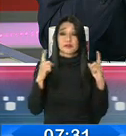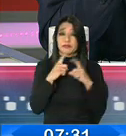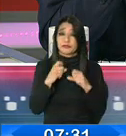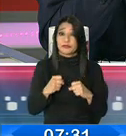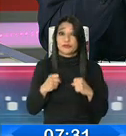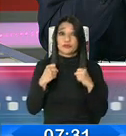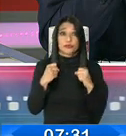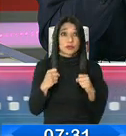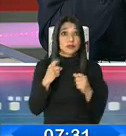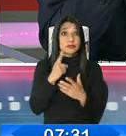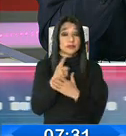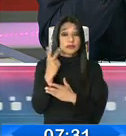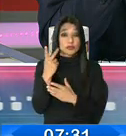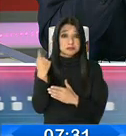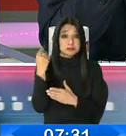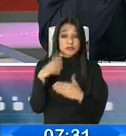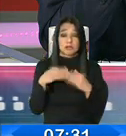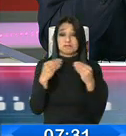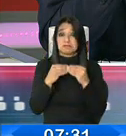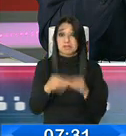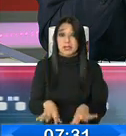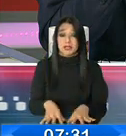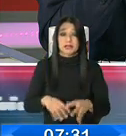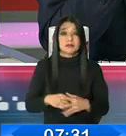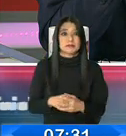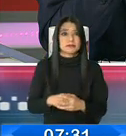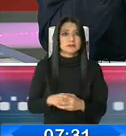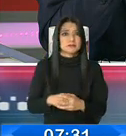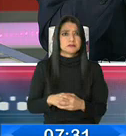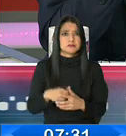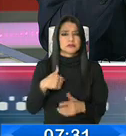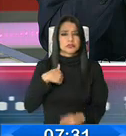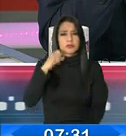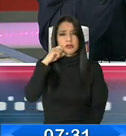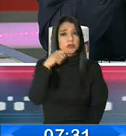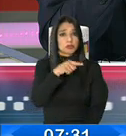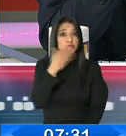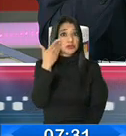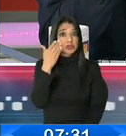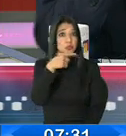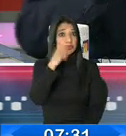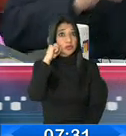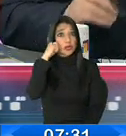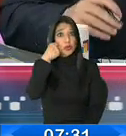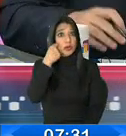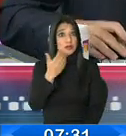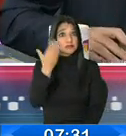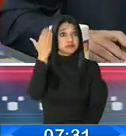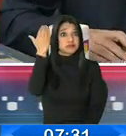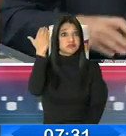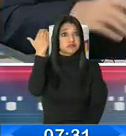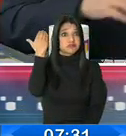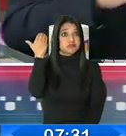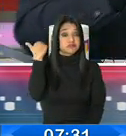escalas. Puesto que no recuerdo, no sé si usted recuerde, pero he revisado